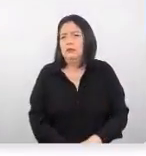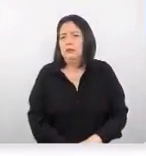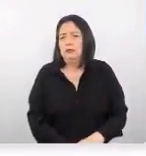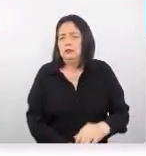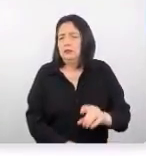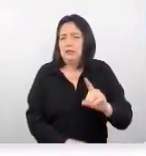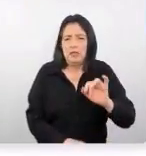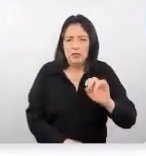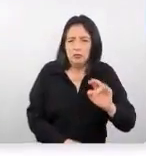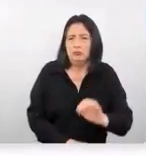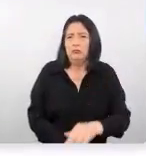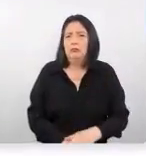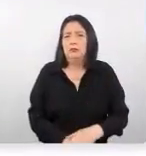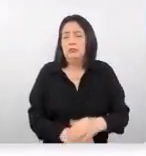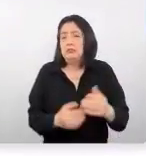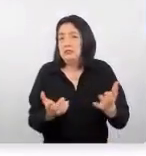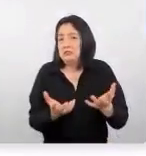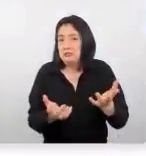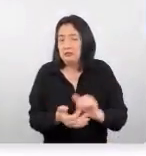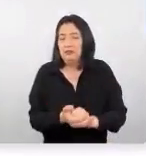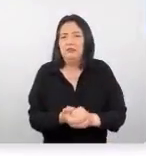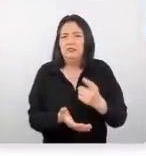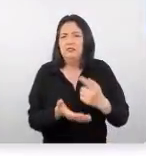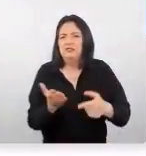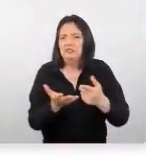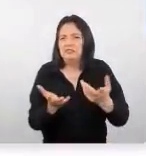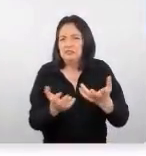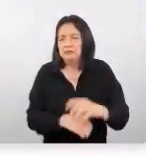Tianyu, y en el caso de lo que son